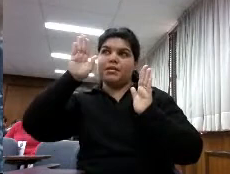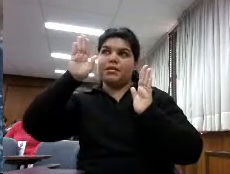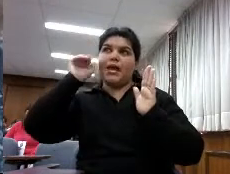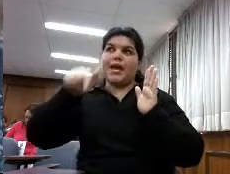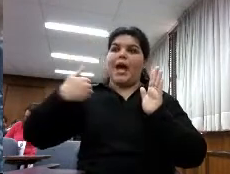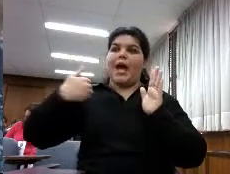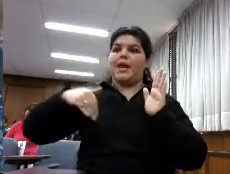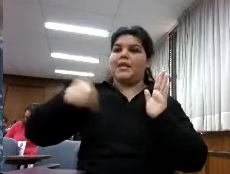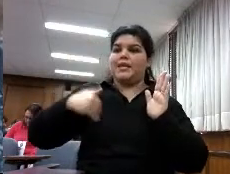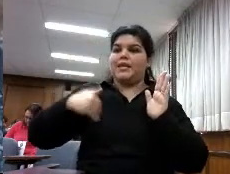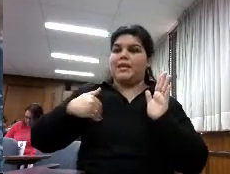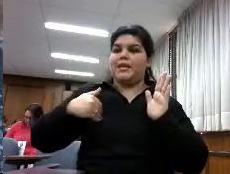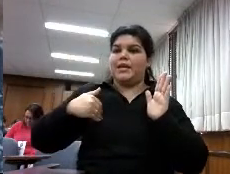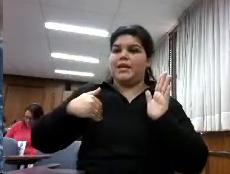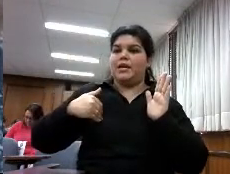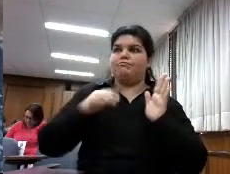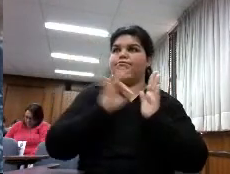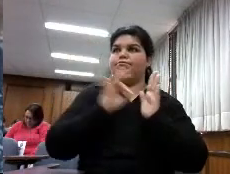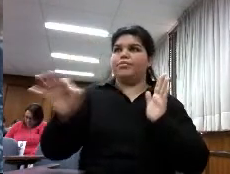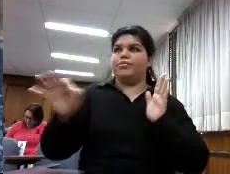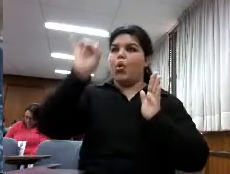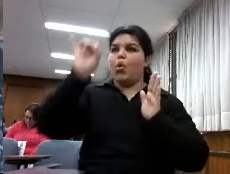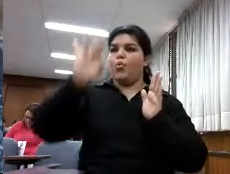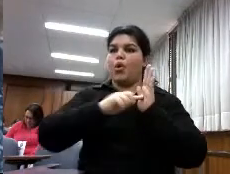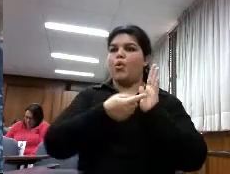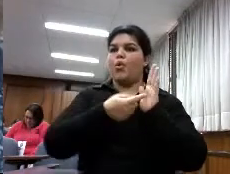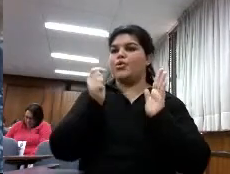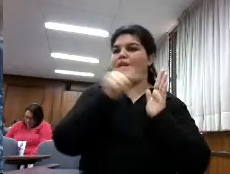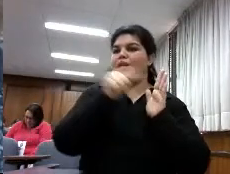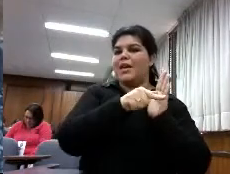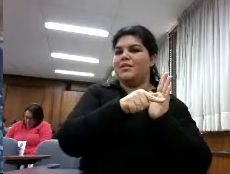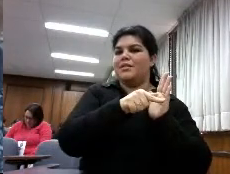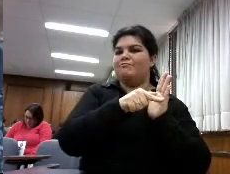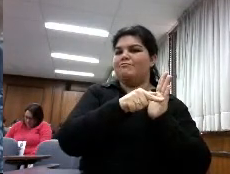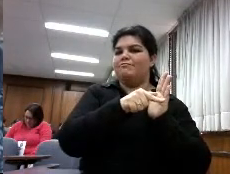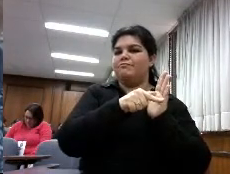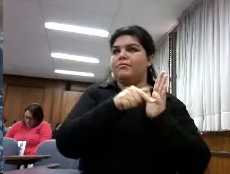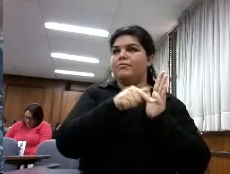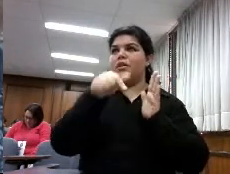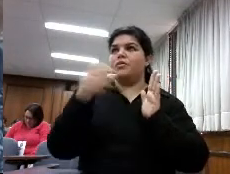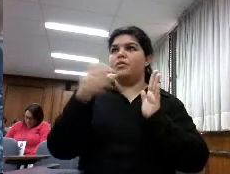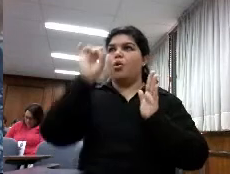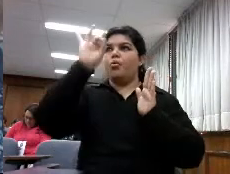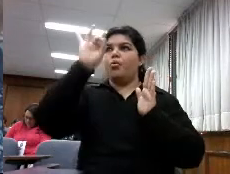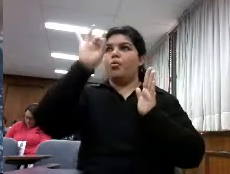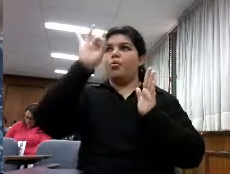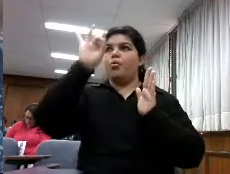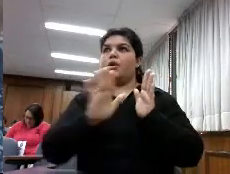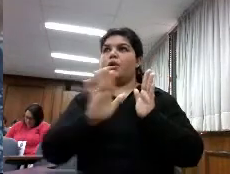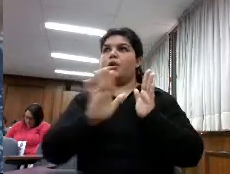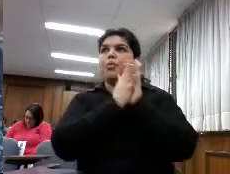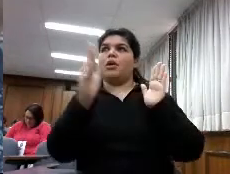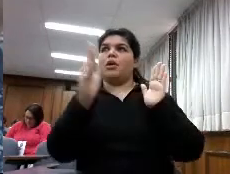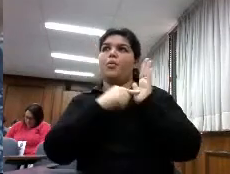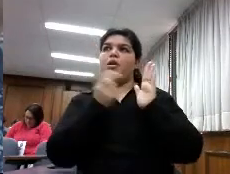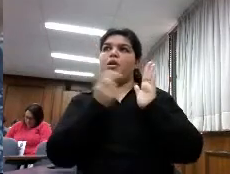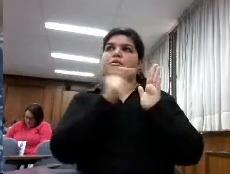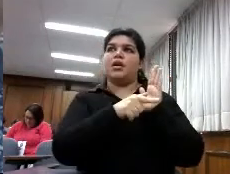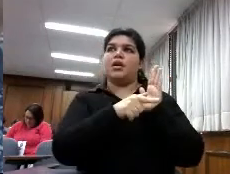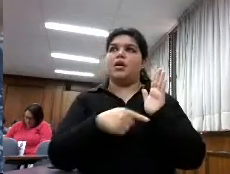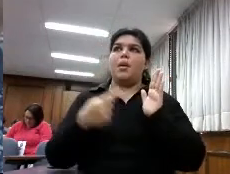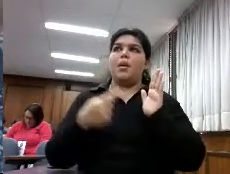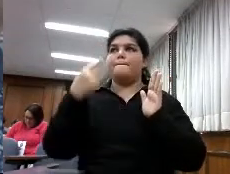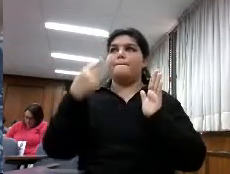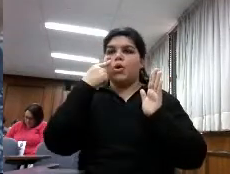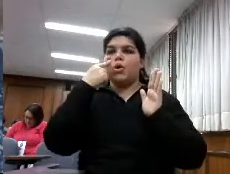nación no está solo está la ciudad de Buenos Aires bien son las bibliotecas de la ciudad de Buenos Aires supongo serán las bibliotecas municipales